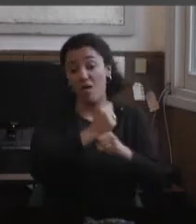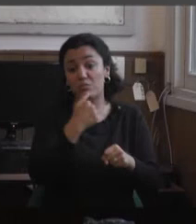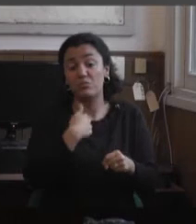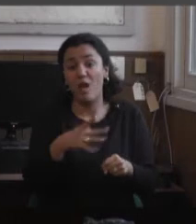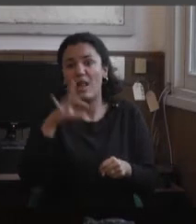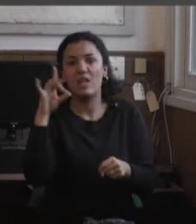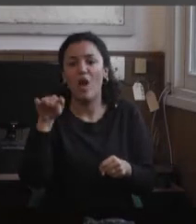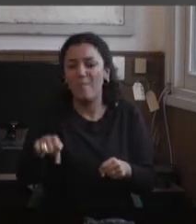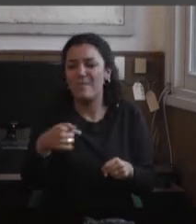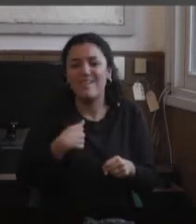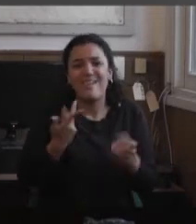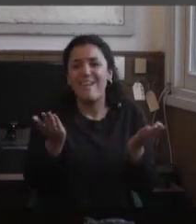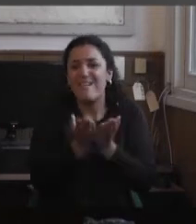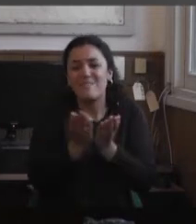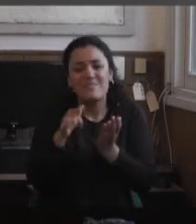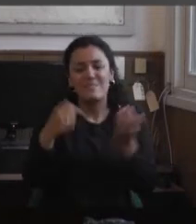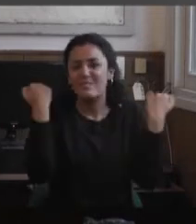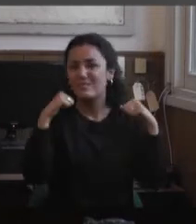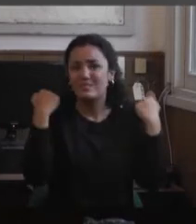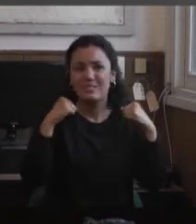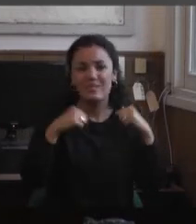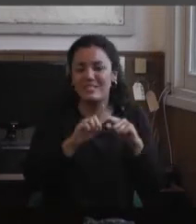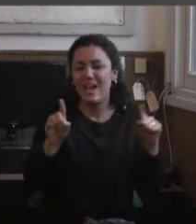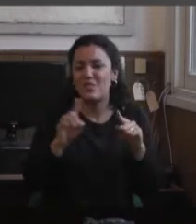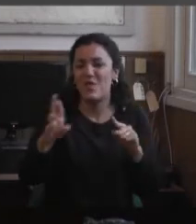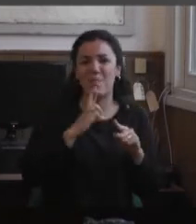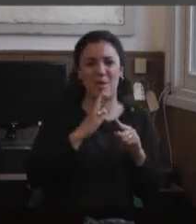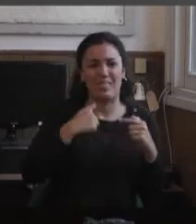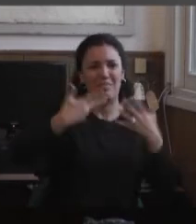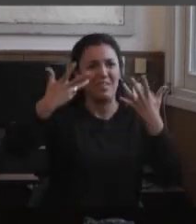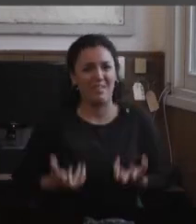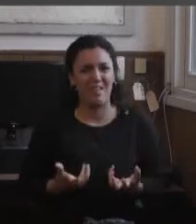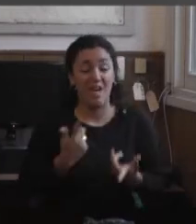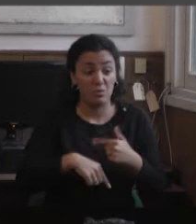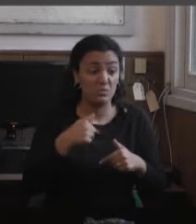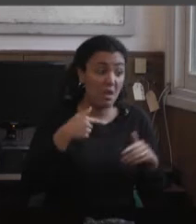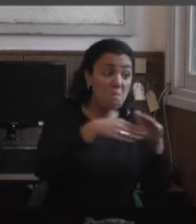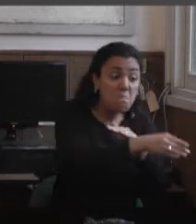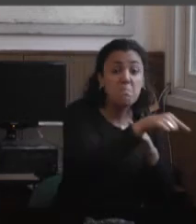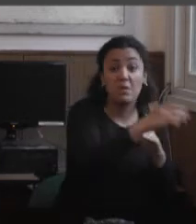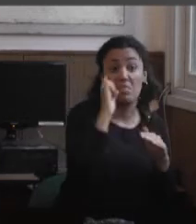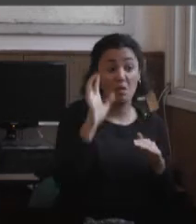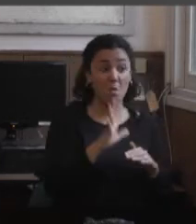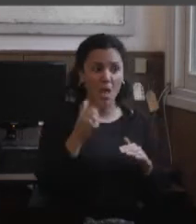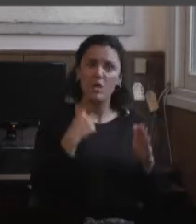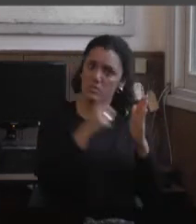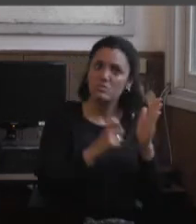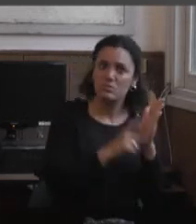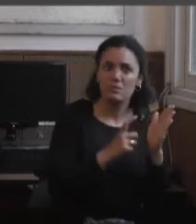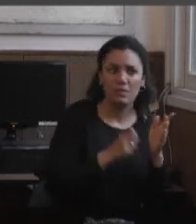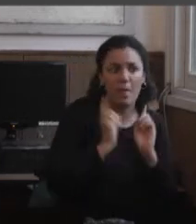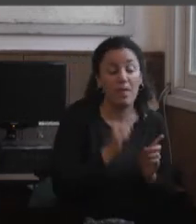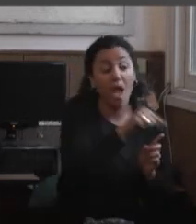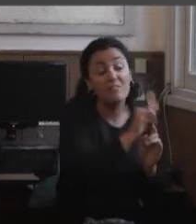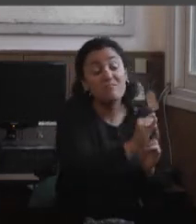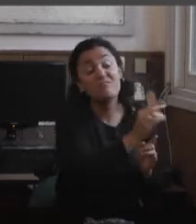educación física no me iba a dar la respuesta, que iba a estudiar psicología. Y en psicología también era una estudiante insistente. Ahí sí me daban respuestas,